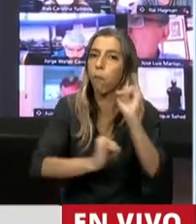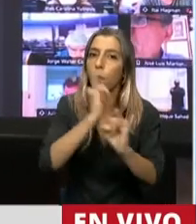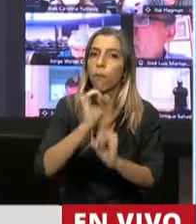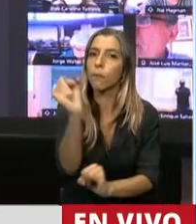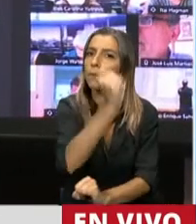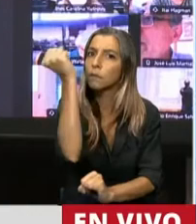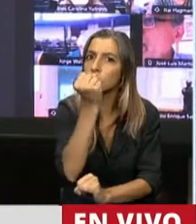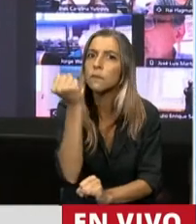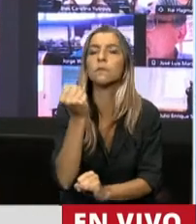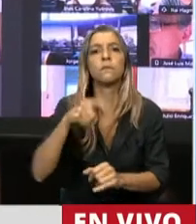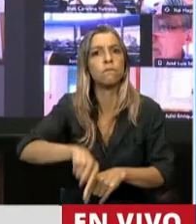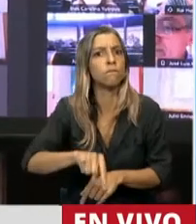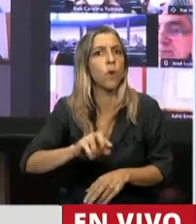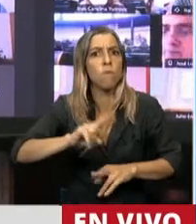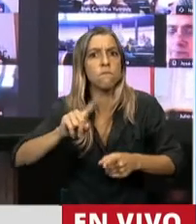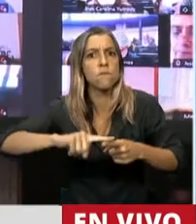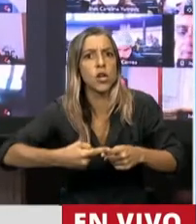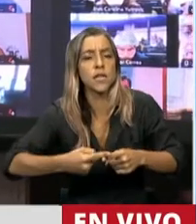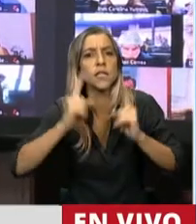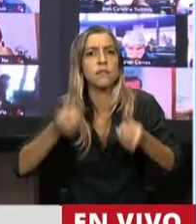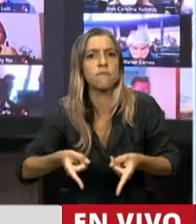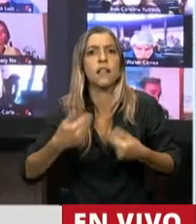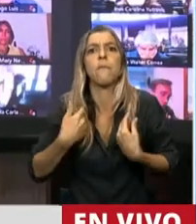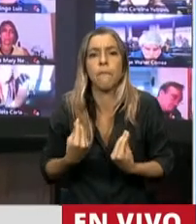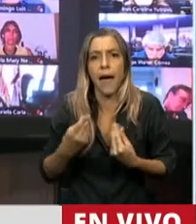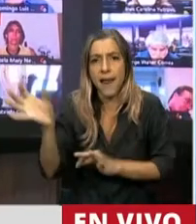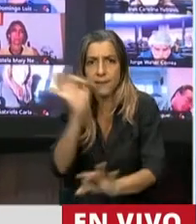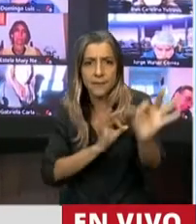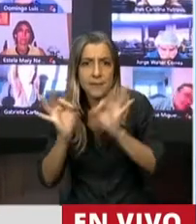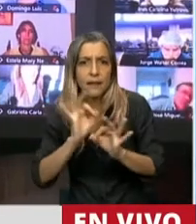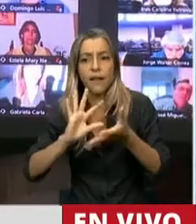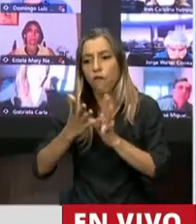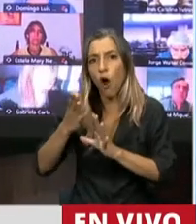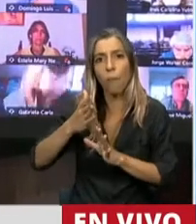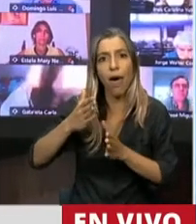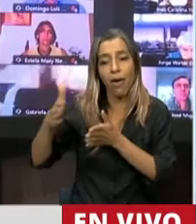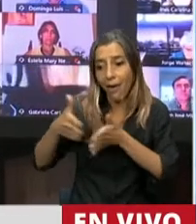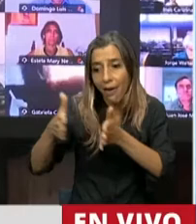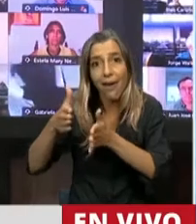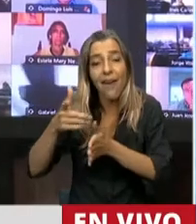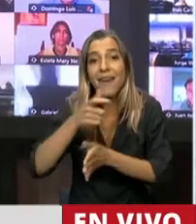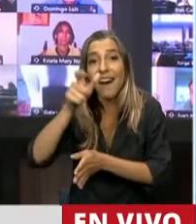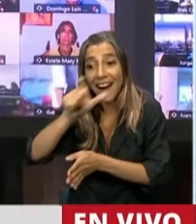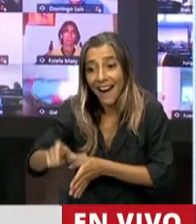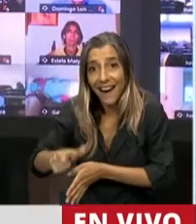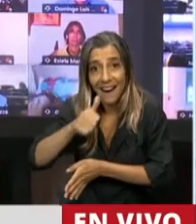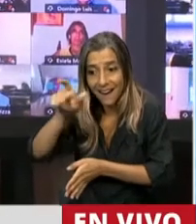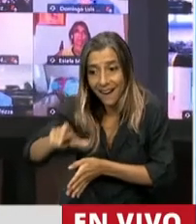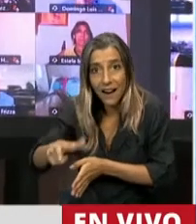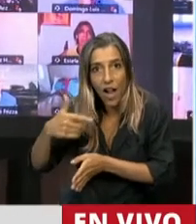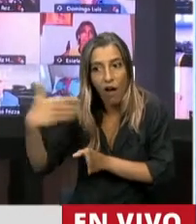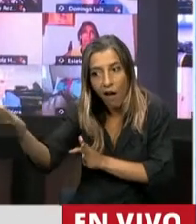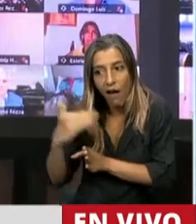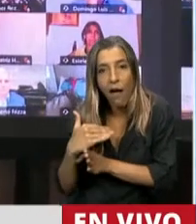y estratégica del sistema fluvial compartido. El acuerdo, dijo, tiene por objeto establecer las